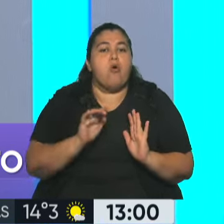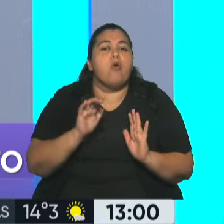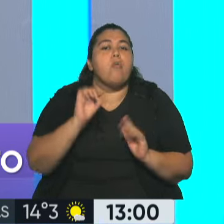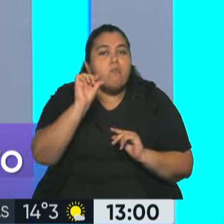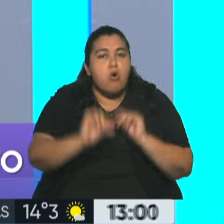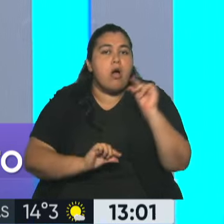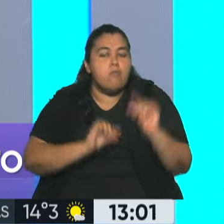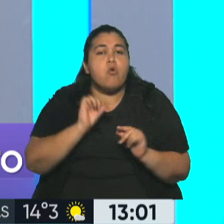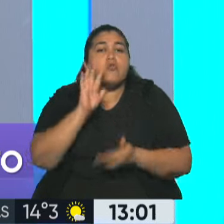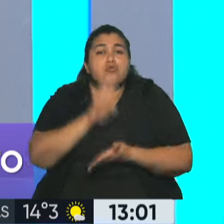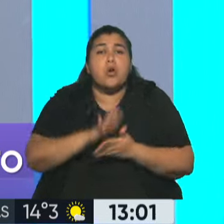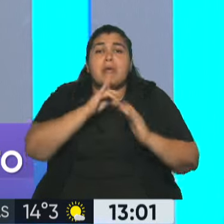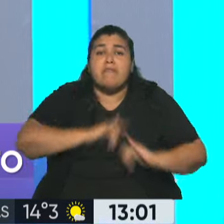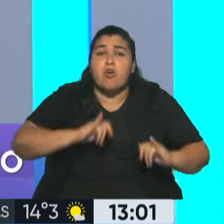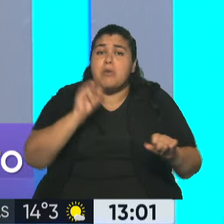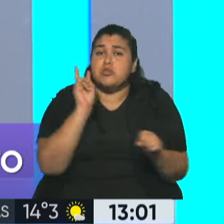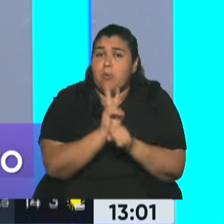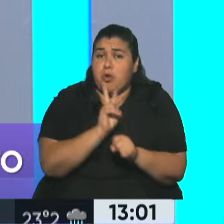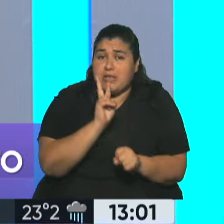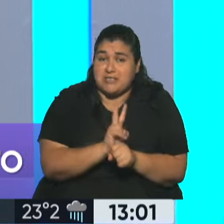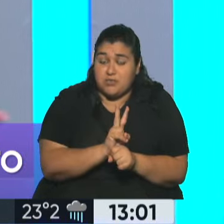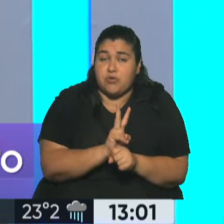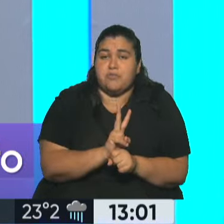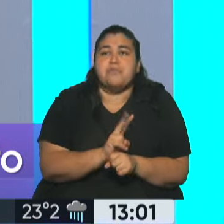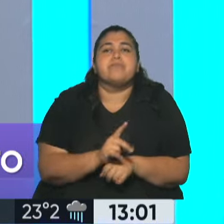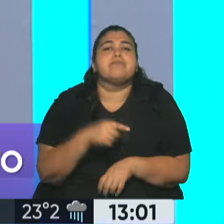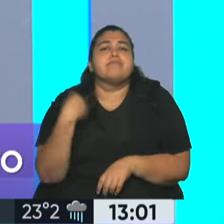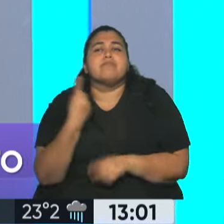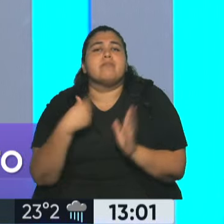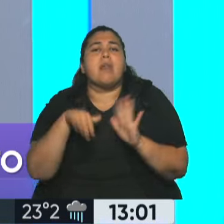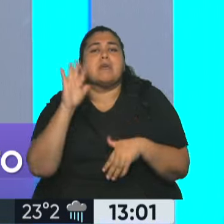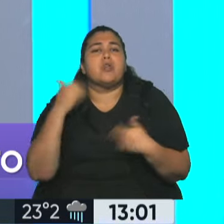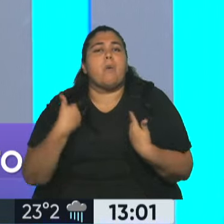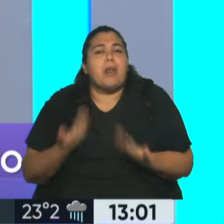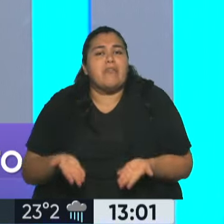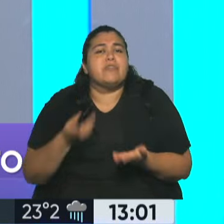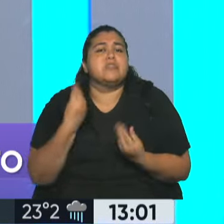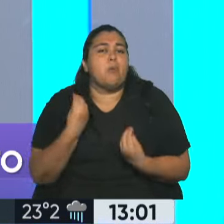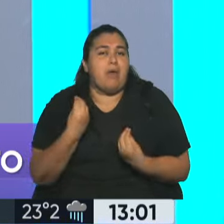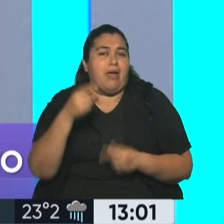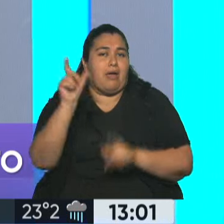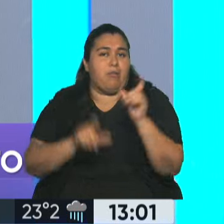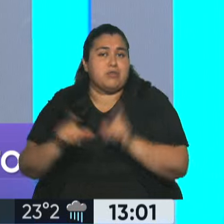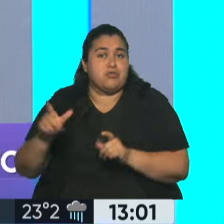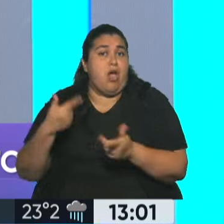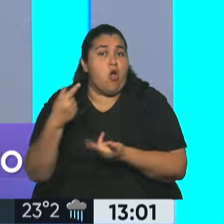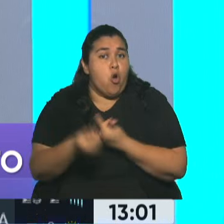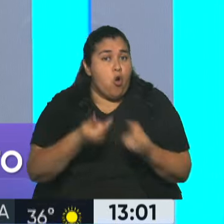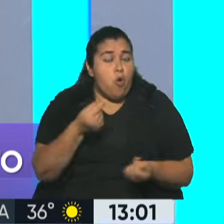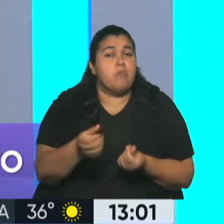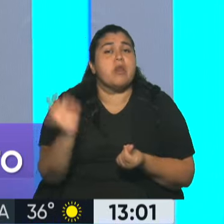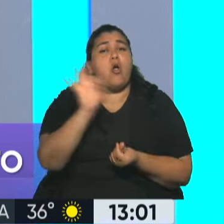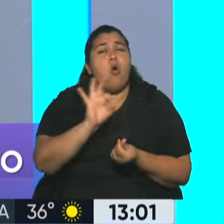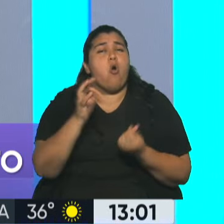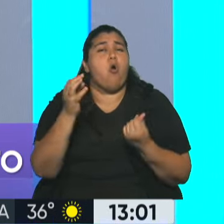en protección de datos. Esto va a beneficiar absolutamente a todas las personas que hagan compras y ventas, que haga una operación de